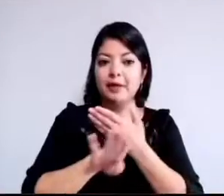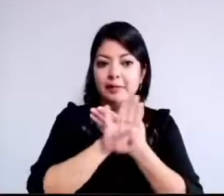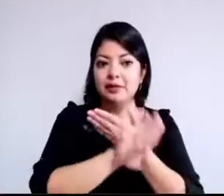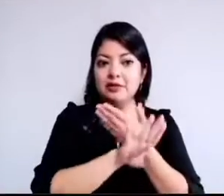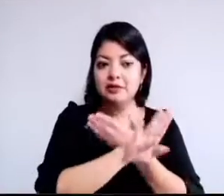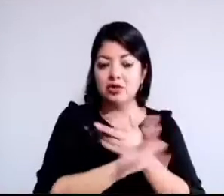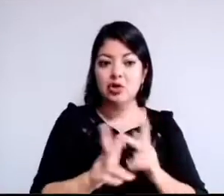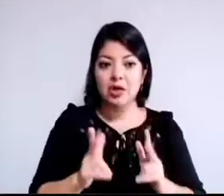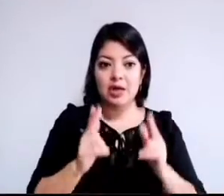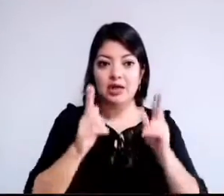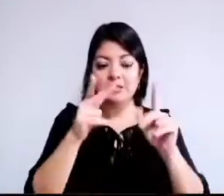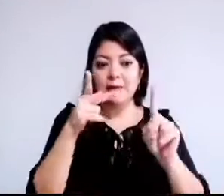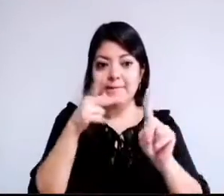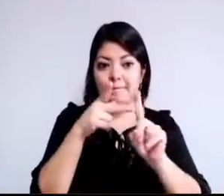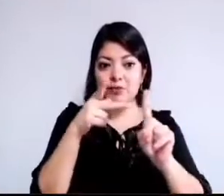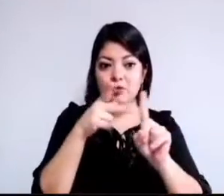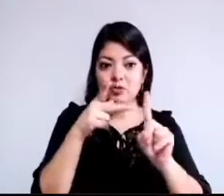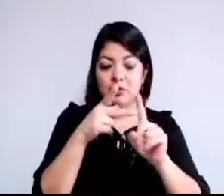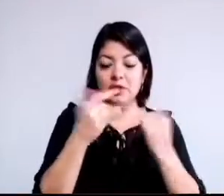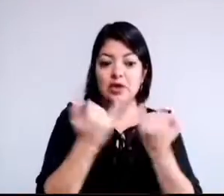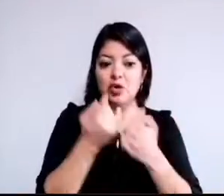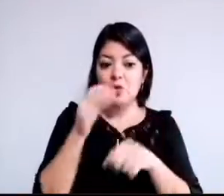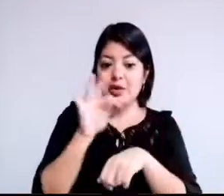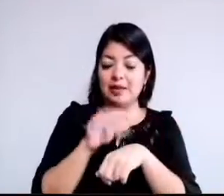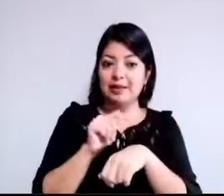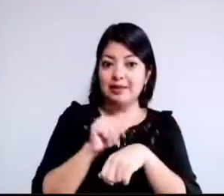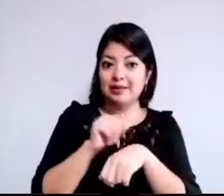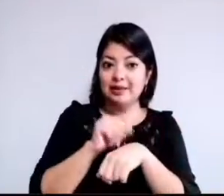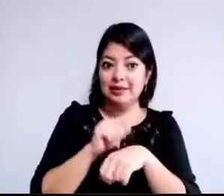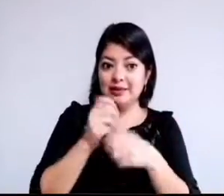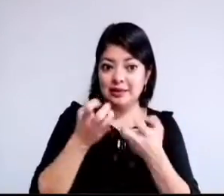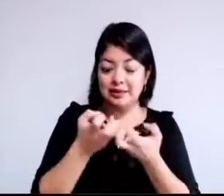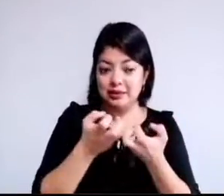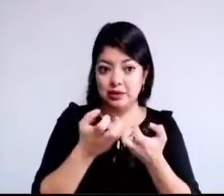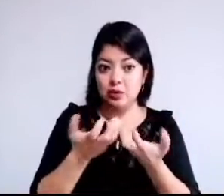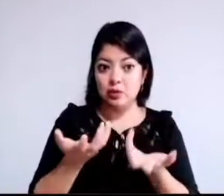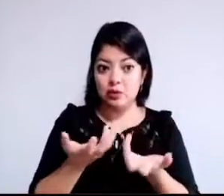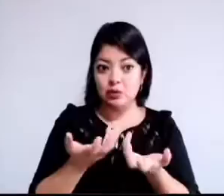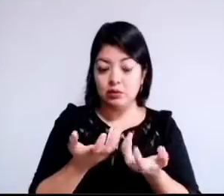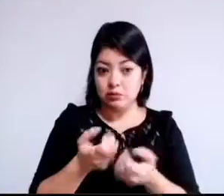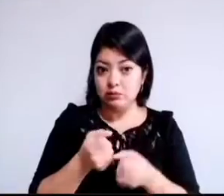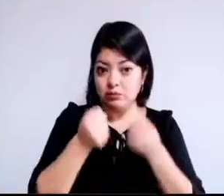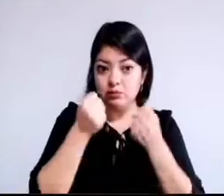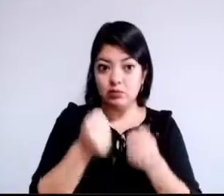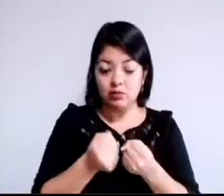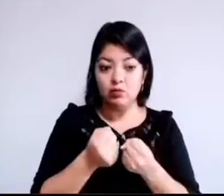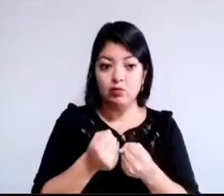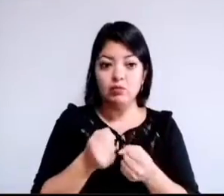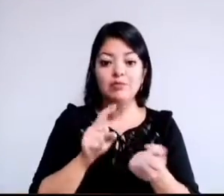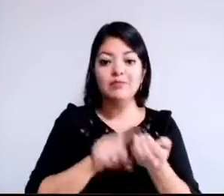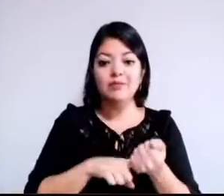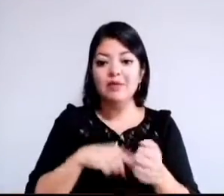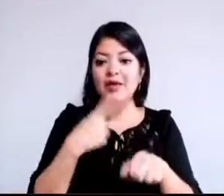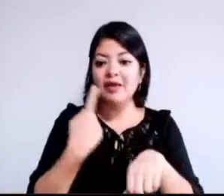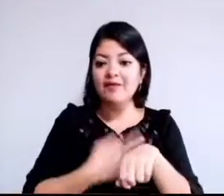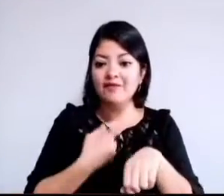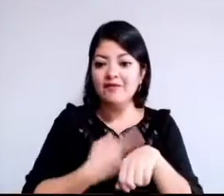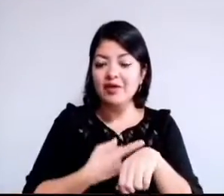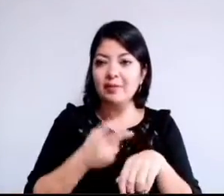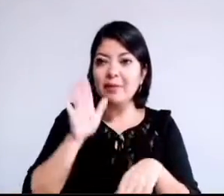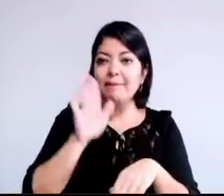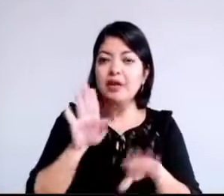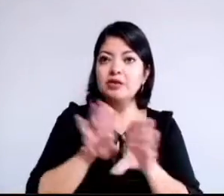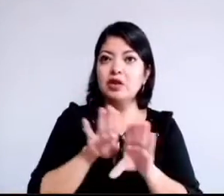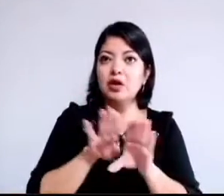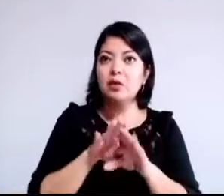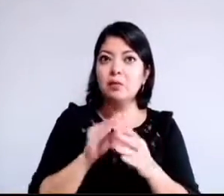próstata y también testicular. Sin duda alguna, enfermedades silenciosas que